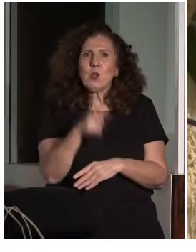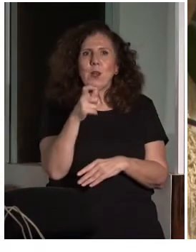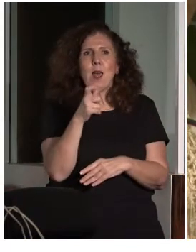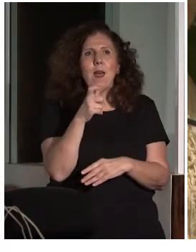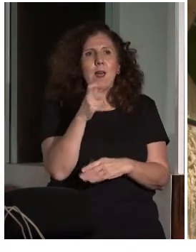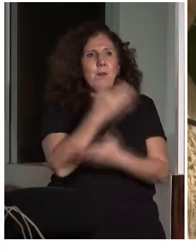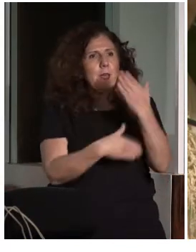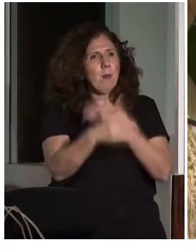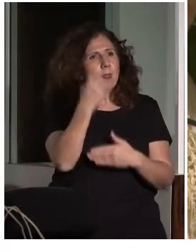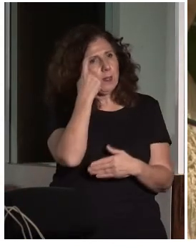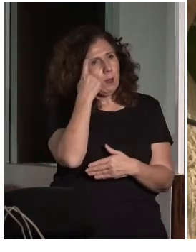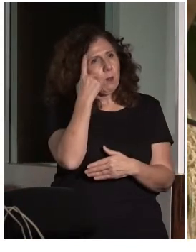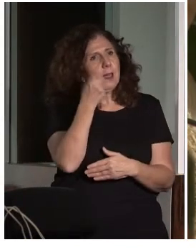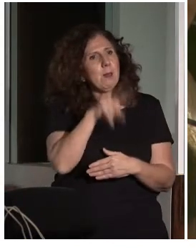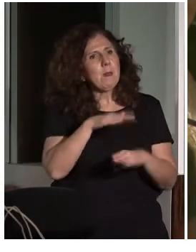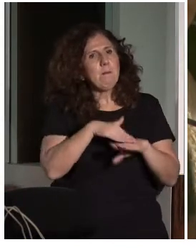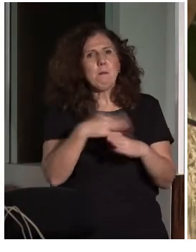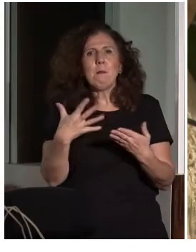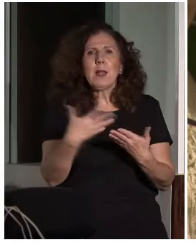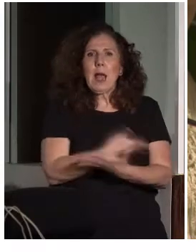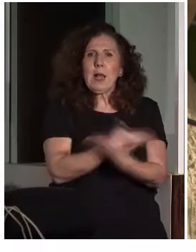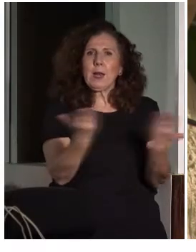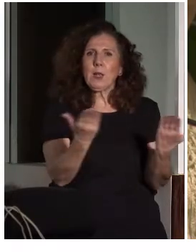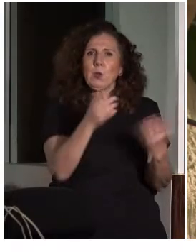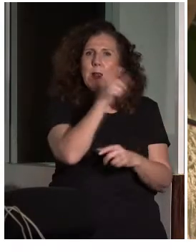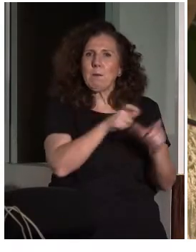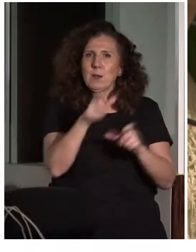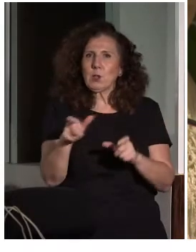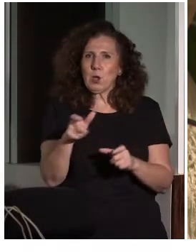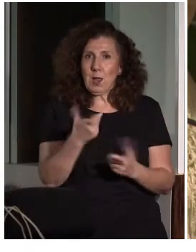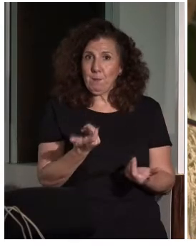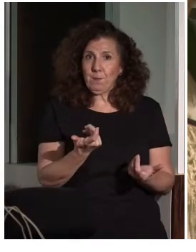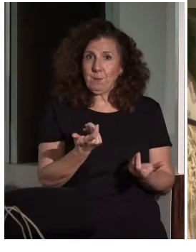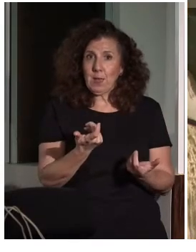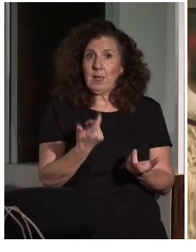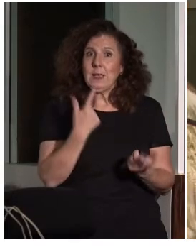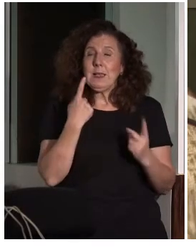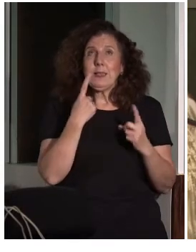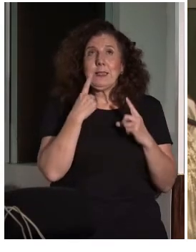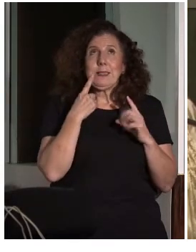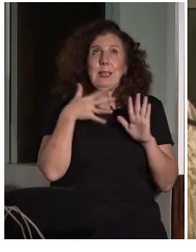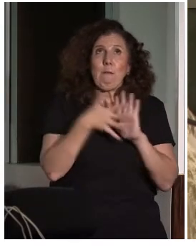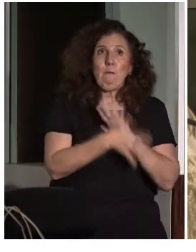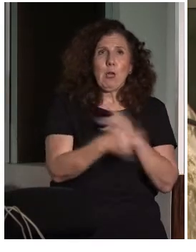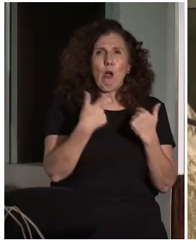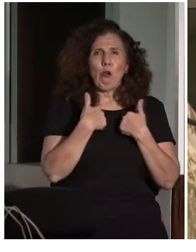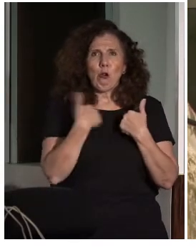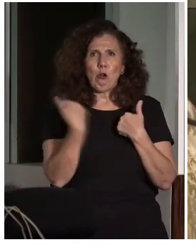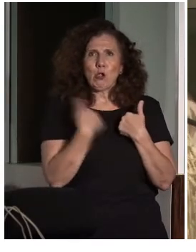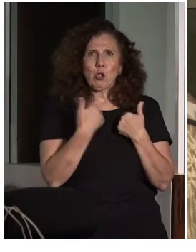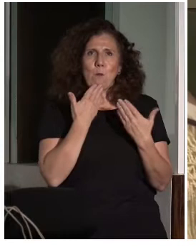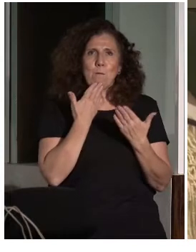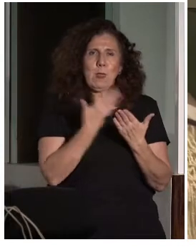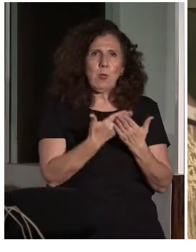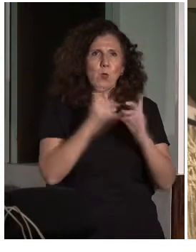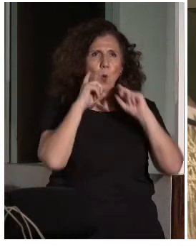servir para el resto de la población. No estamos, por lo tanto, pidiendo un esfuerzo más, sino